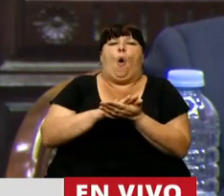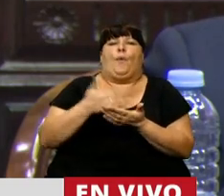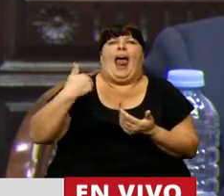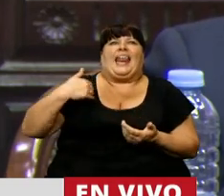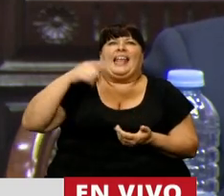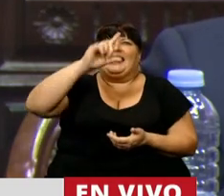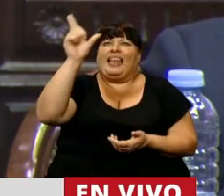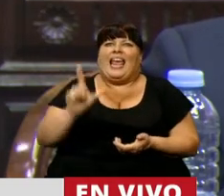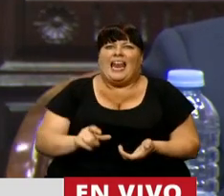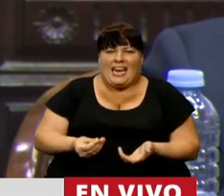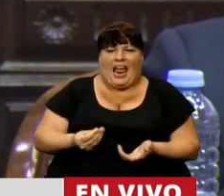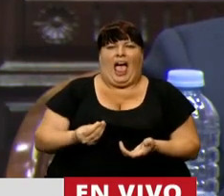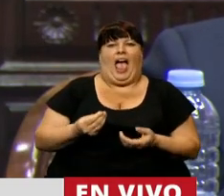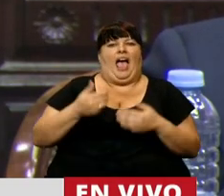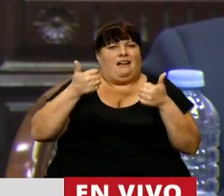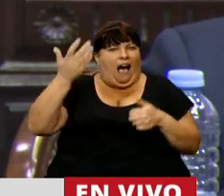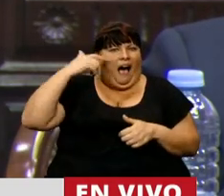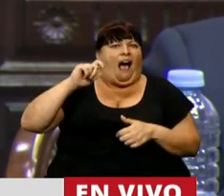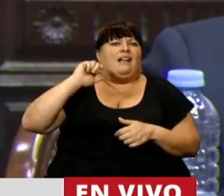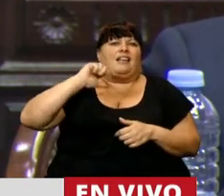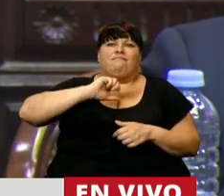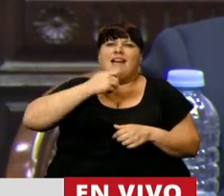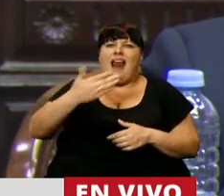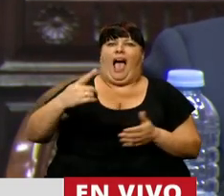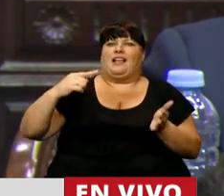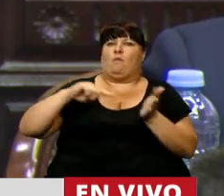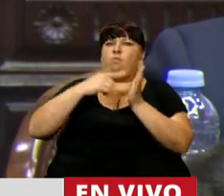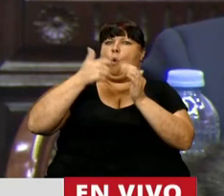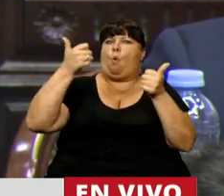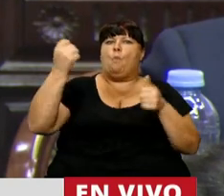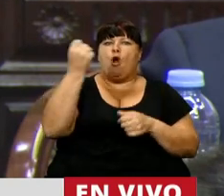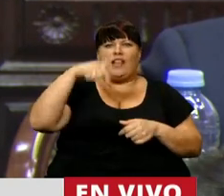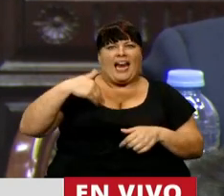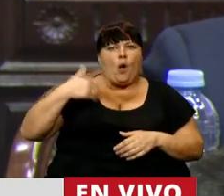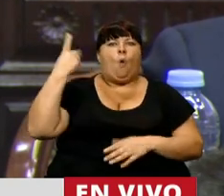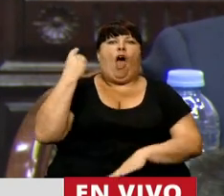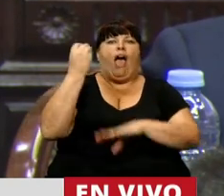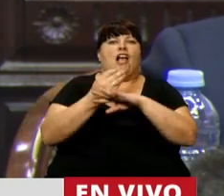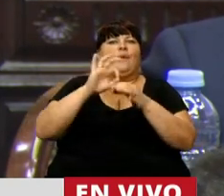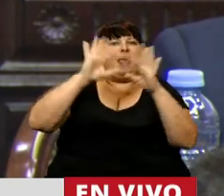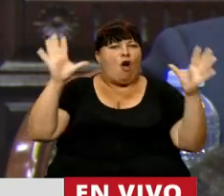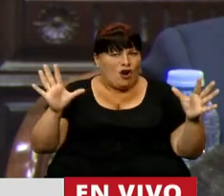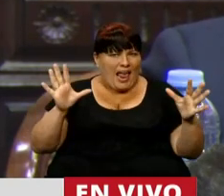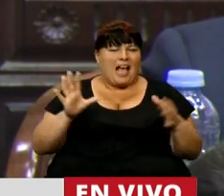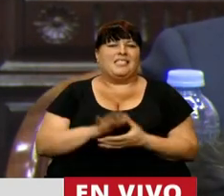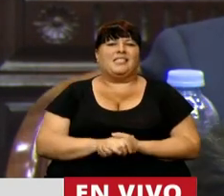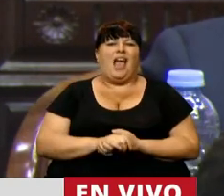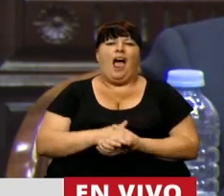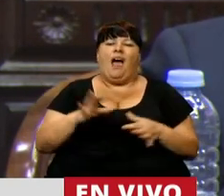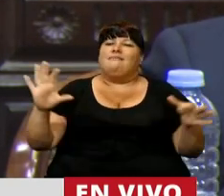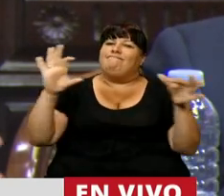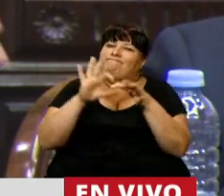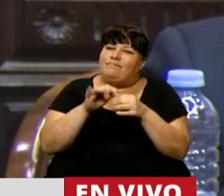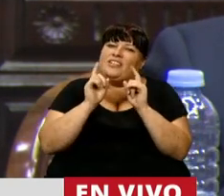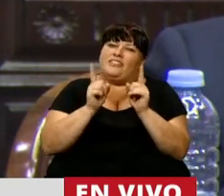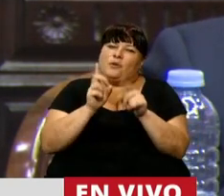Nación Argentina, en la bien ganada reputación de este país desde que asumió la democracia de estar alineada